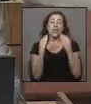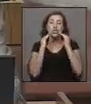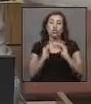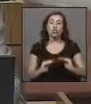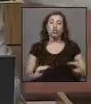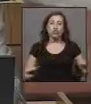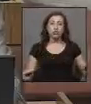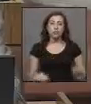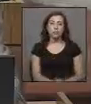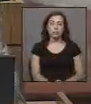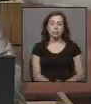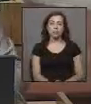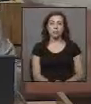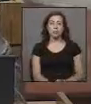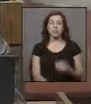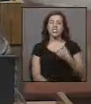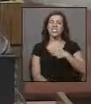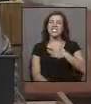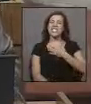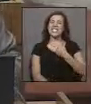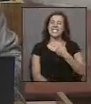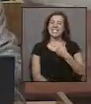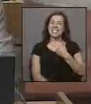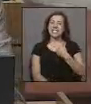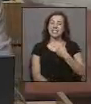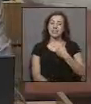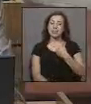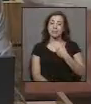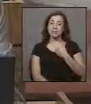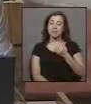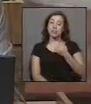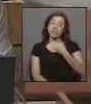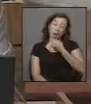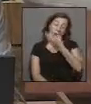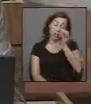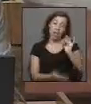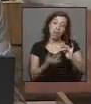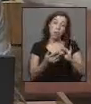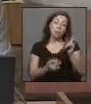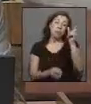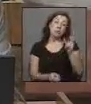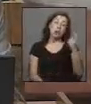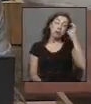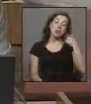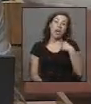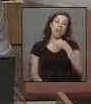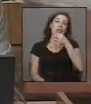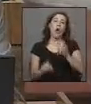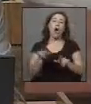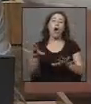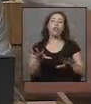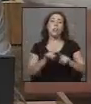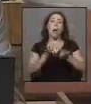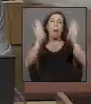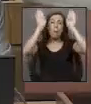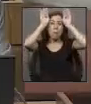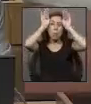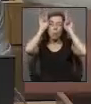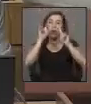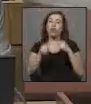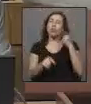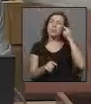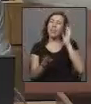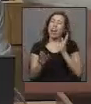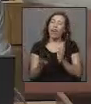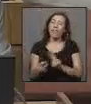parvularia. Tengo la sensación, y perdónenme si alguien cree que estoy hablando una burrada, es que la cosa deberá ser